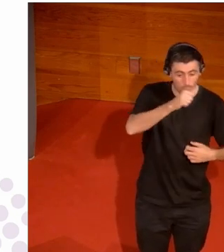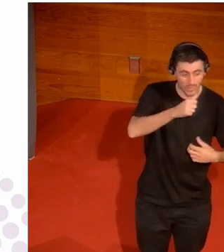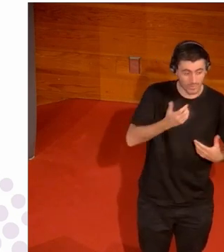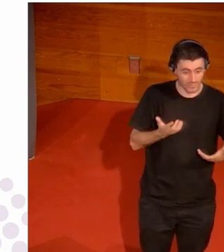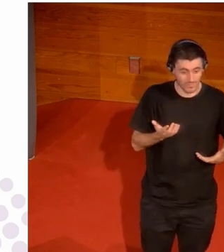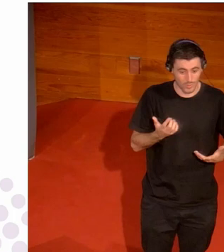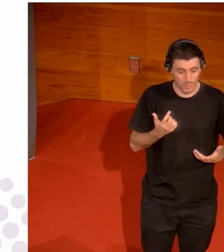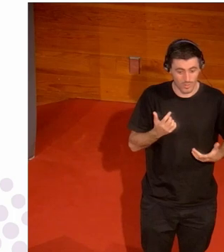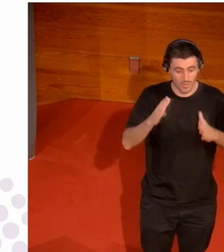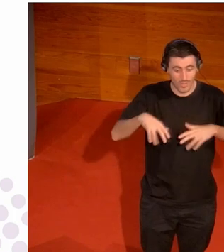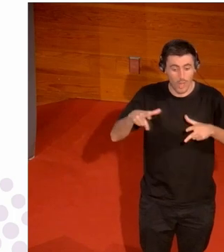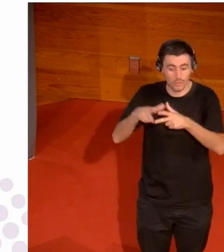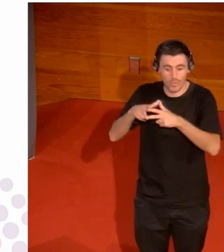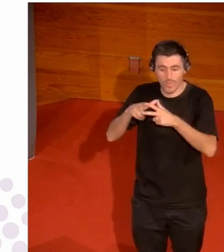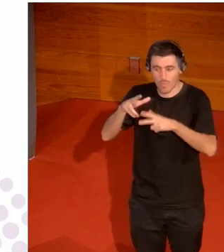y ya está gracias